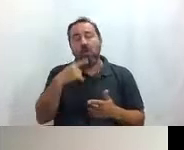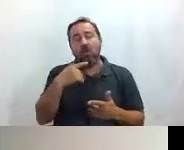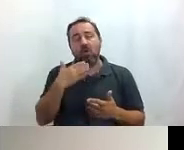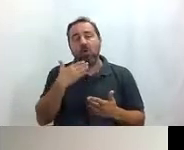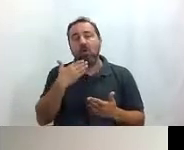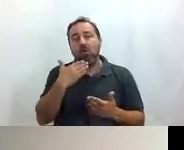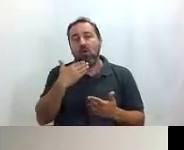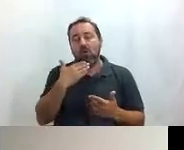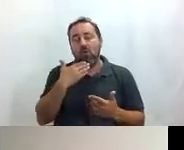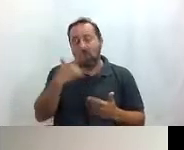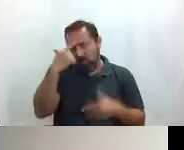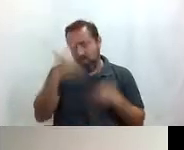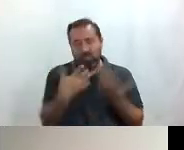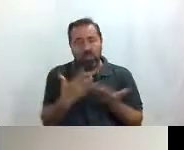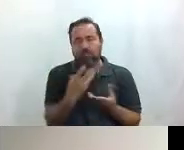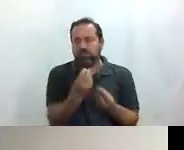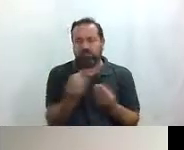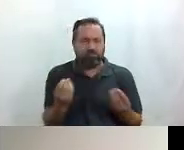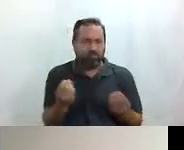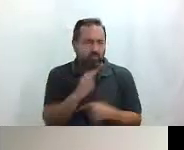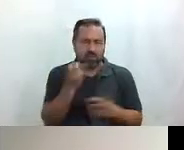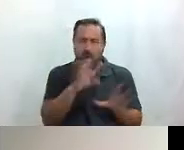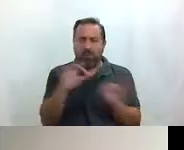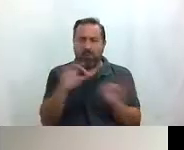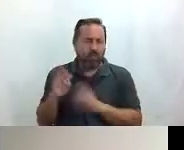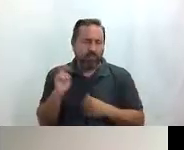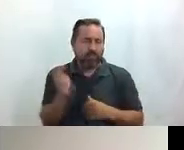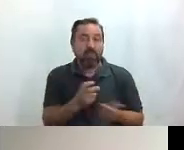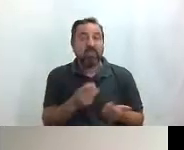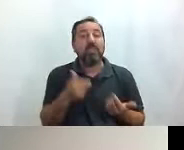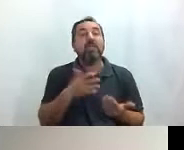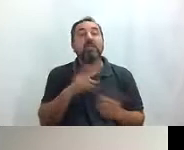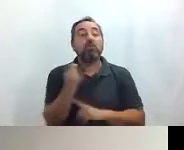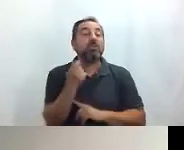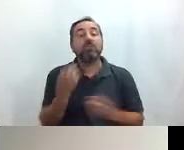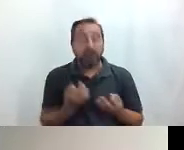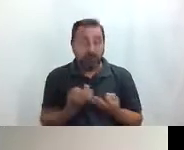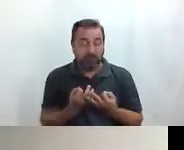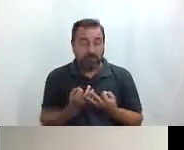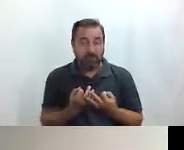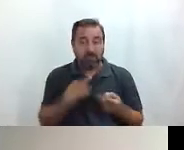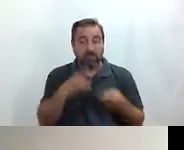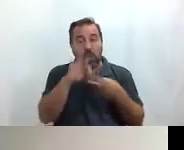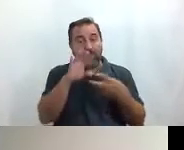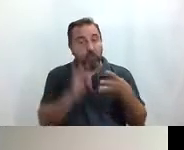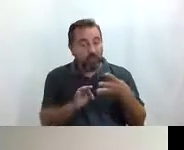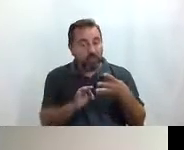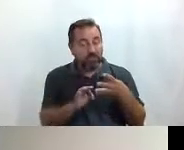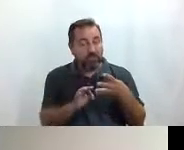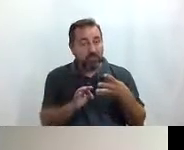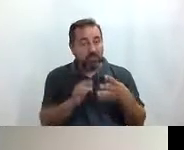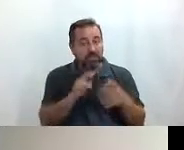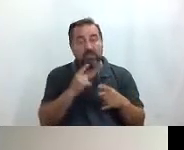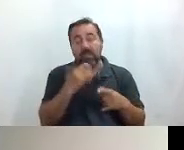muchísimas. Y lo que conseguimos aquí es que esas opciones de ocio se